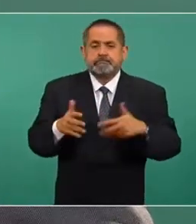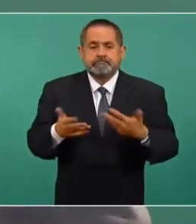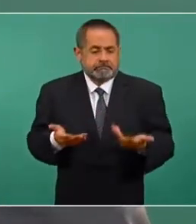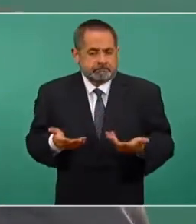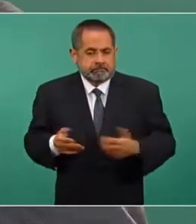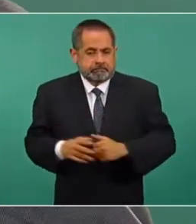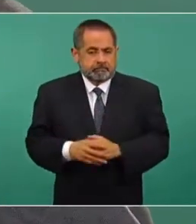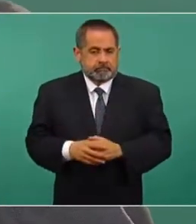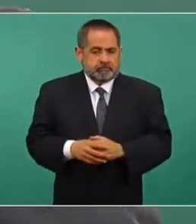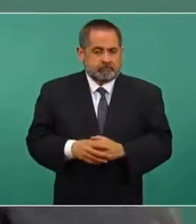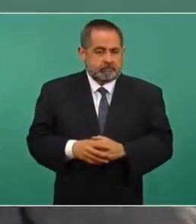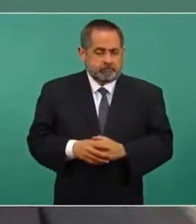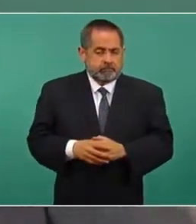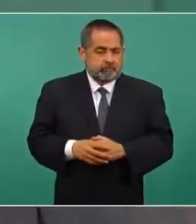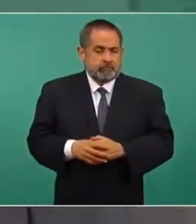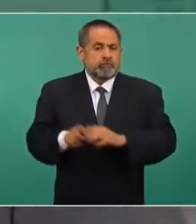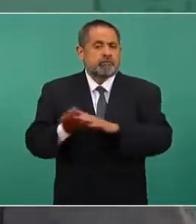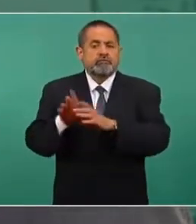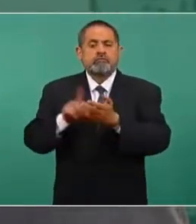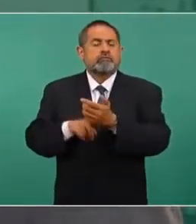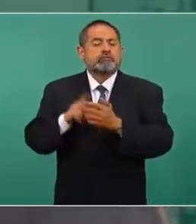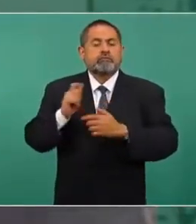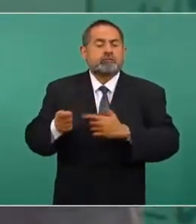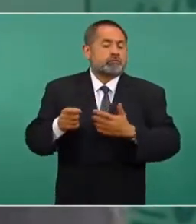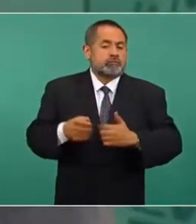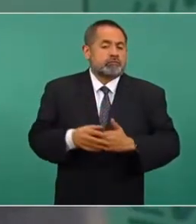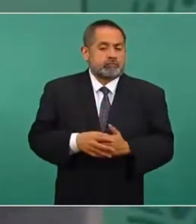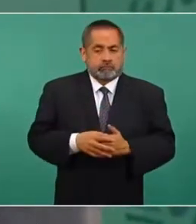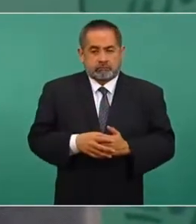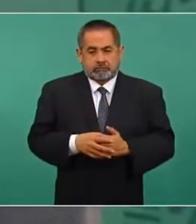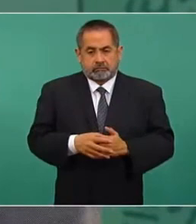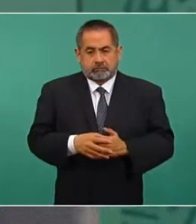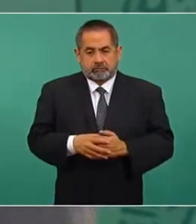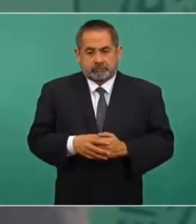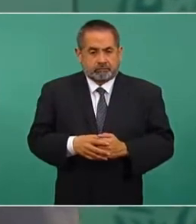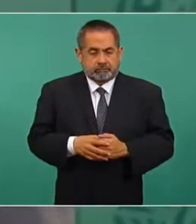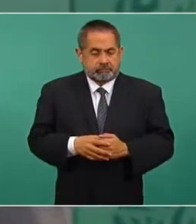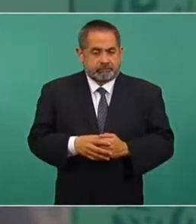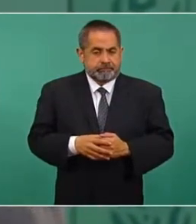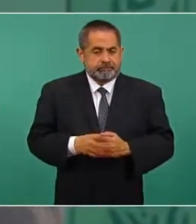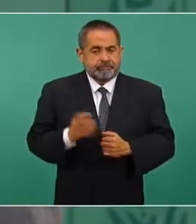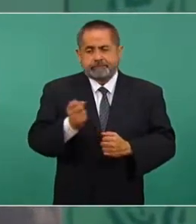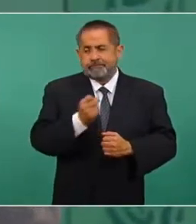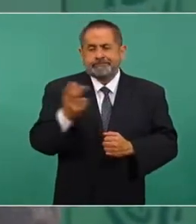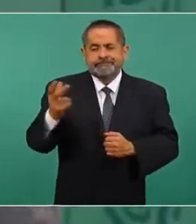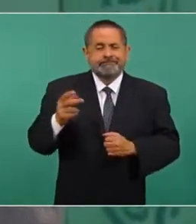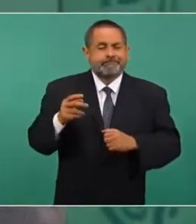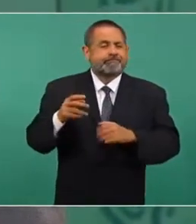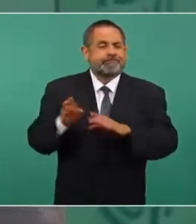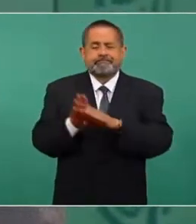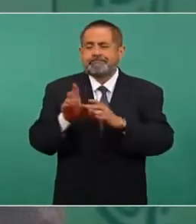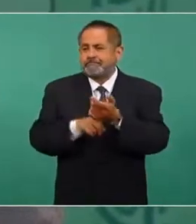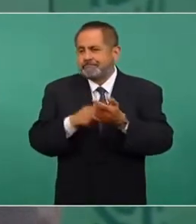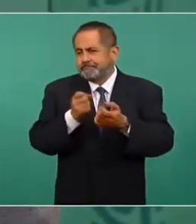Luego, los problemas que se presentan.